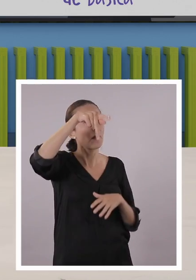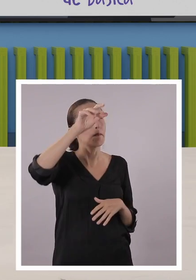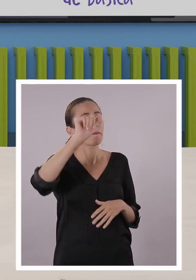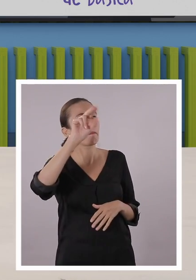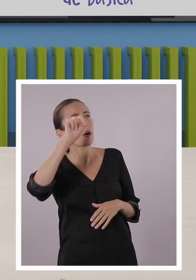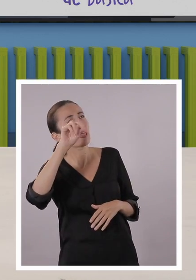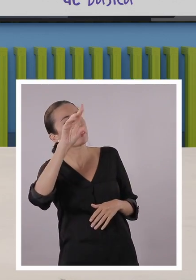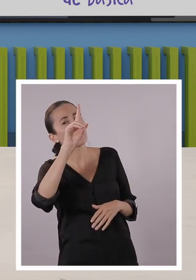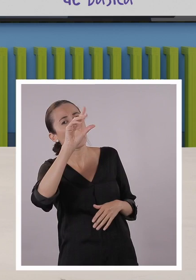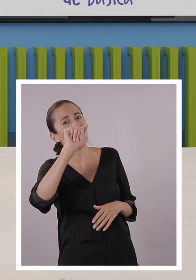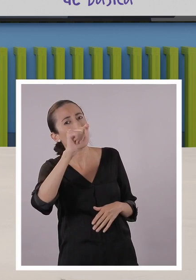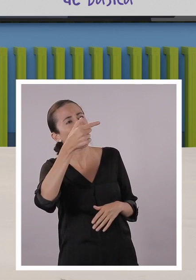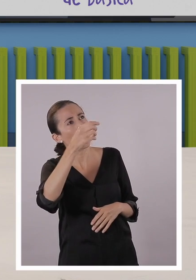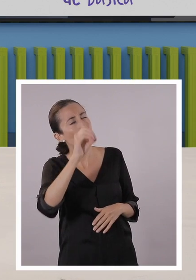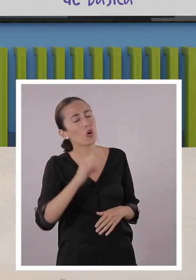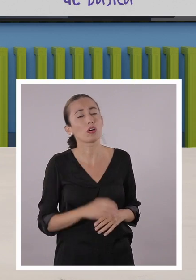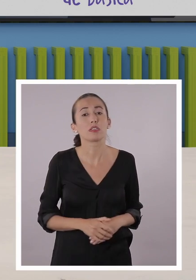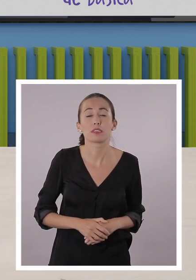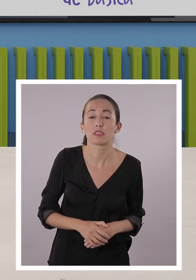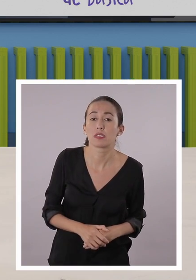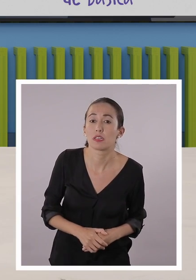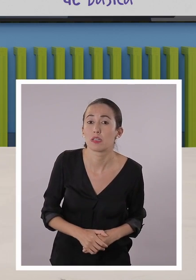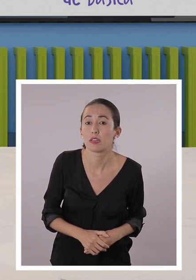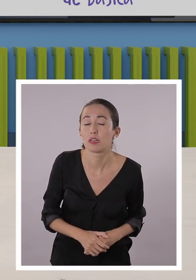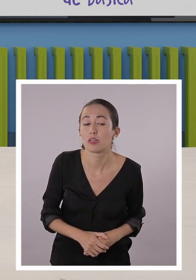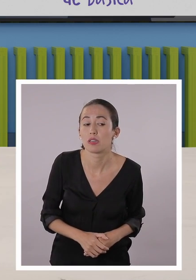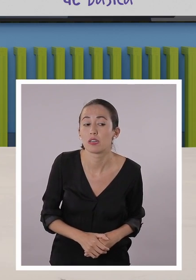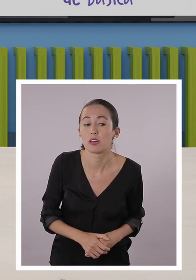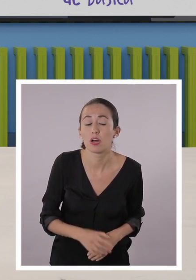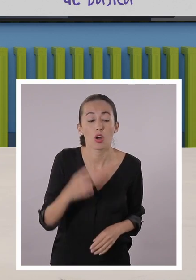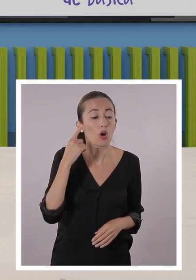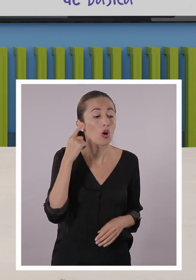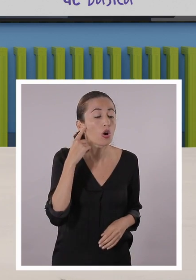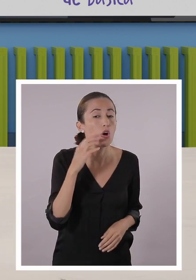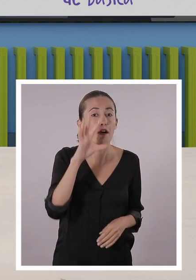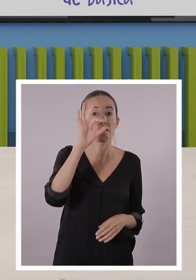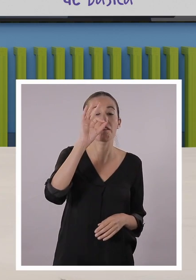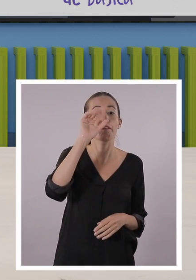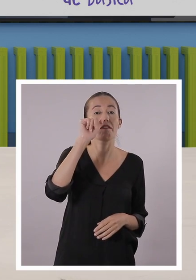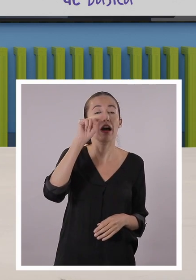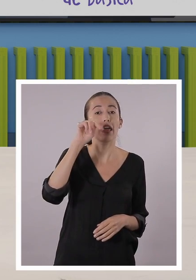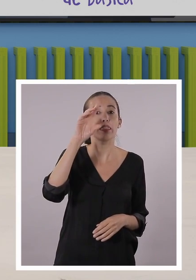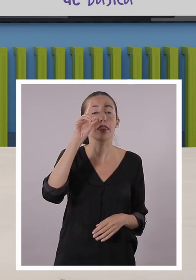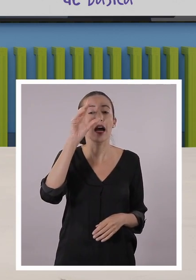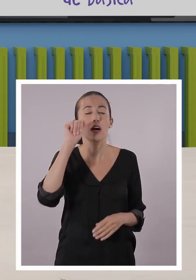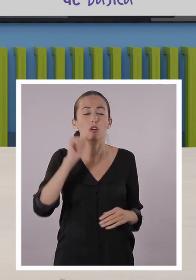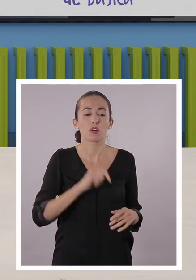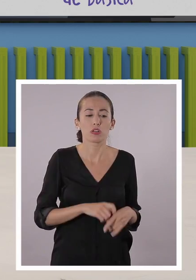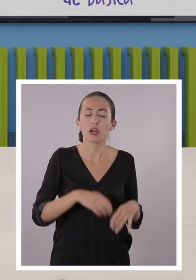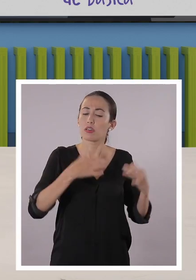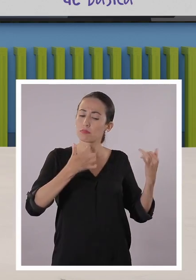ahora, porfa, pásanos un pedacito de un fandango. ¡Claro que sí! Esto es un ejemplo de fandango.